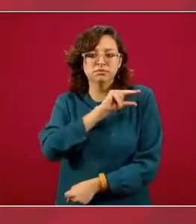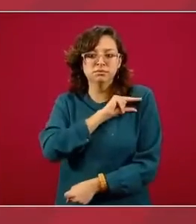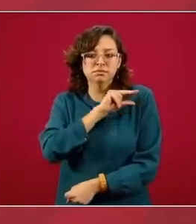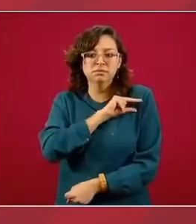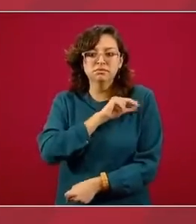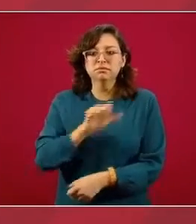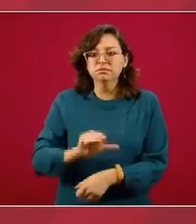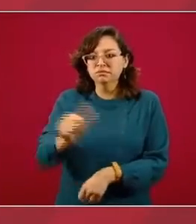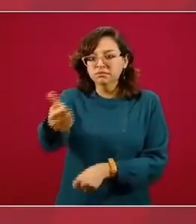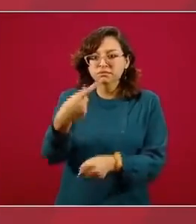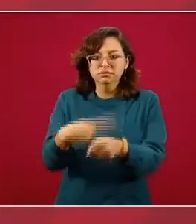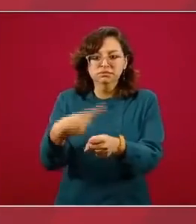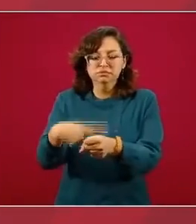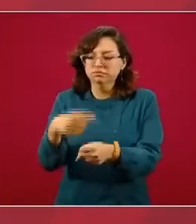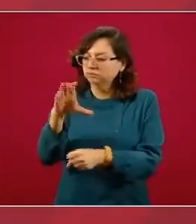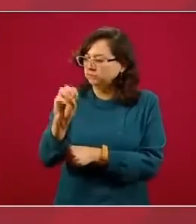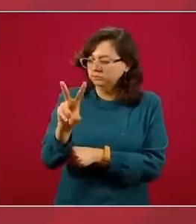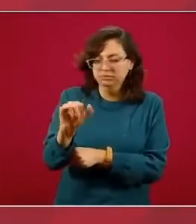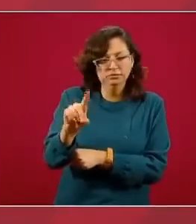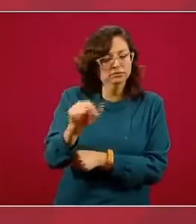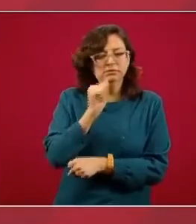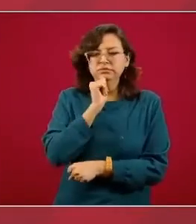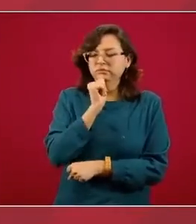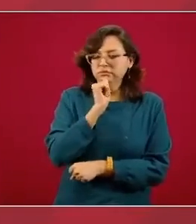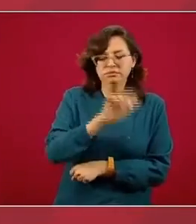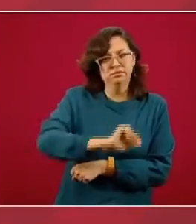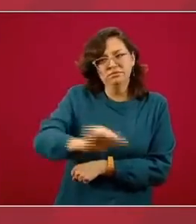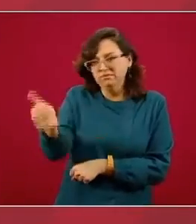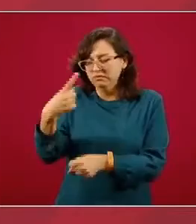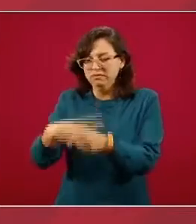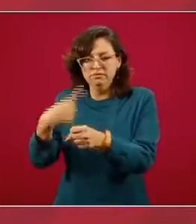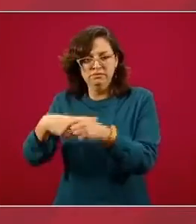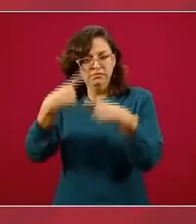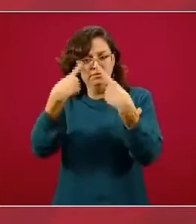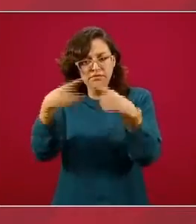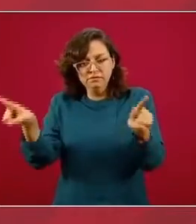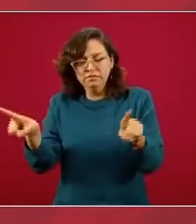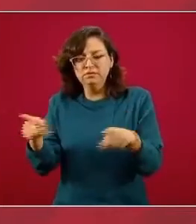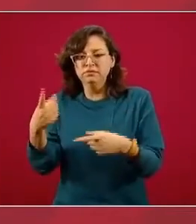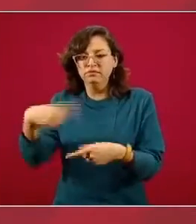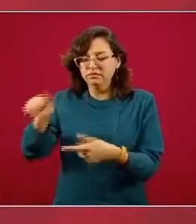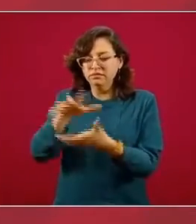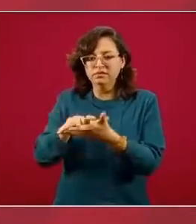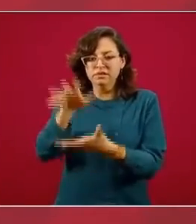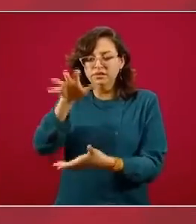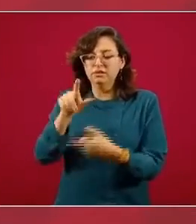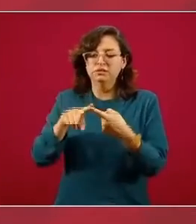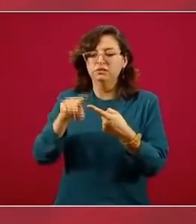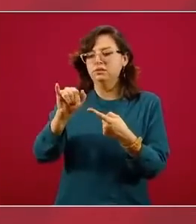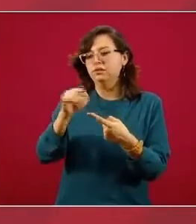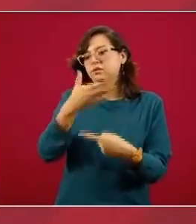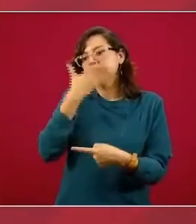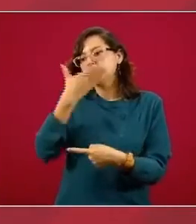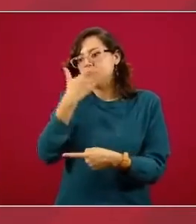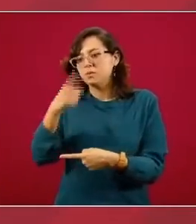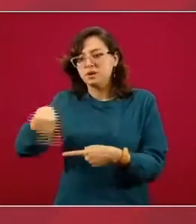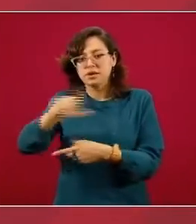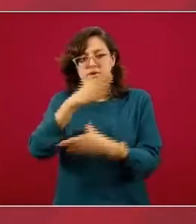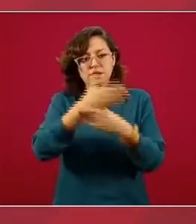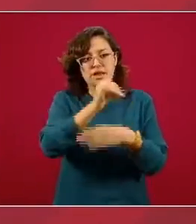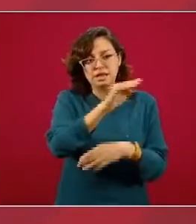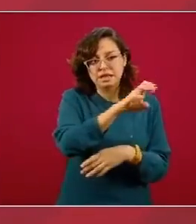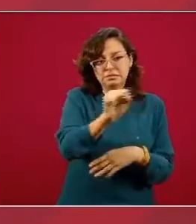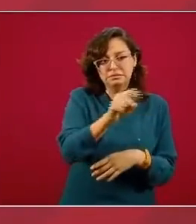enfermedades no COVID, distintas de COVID, que se atienden en instituciones públicas, mayormente el Instituto Mexicano del Seguro Social, se